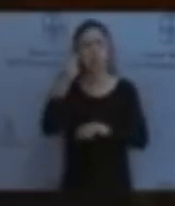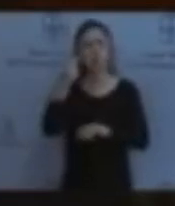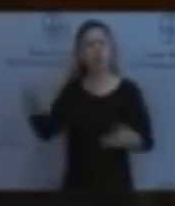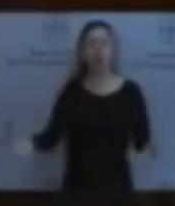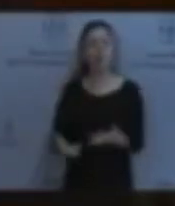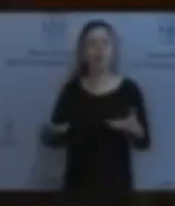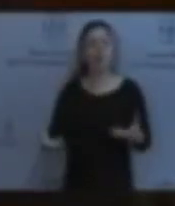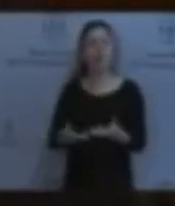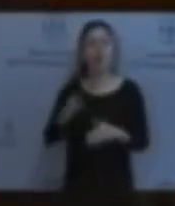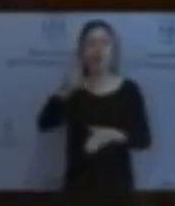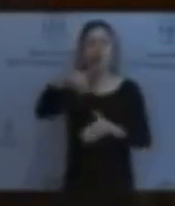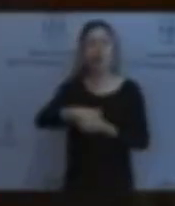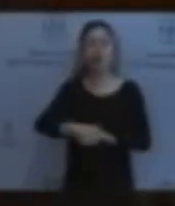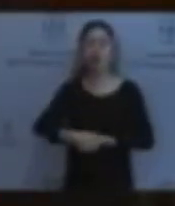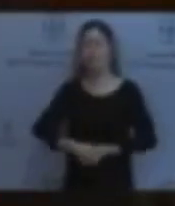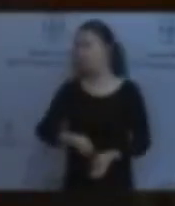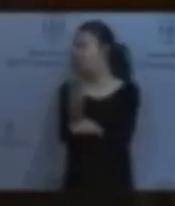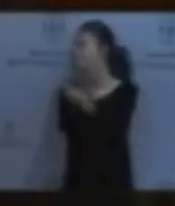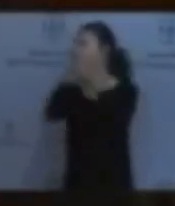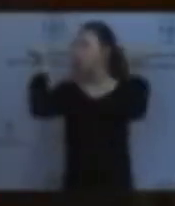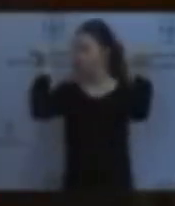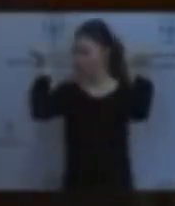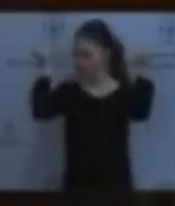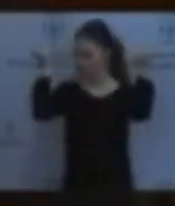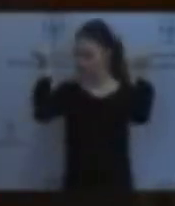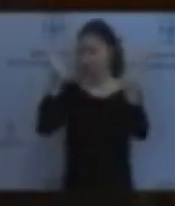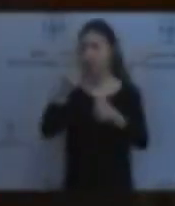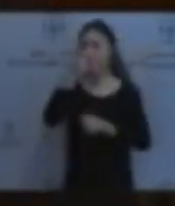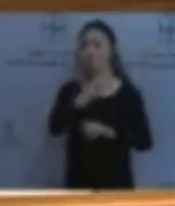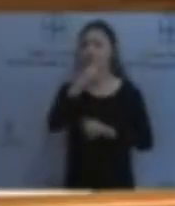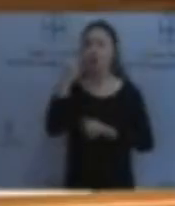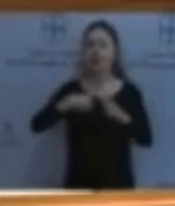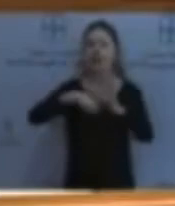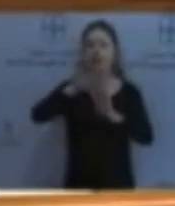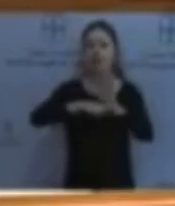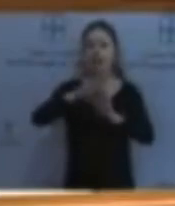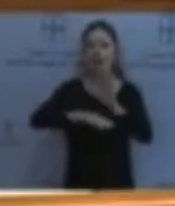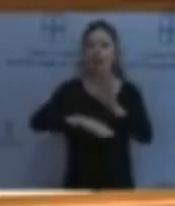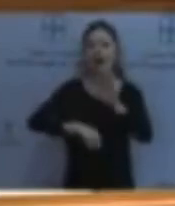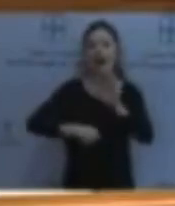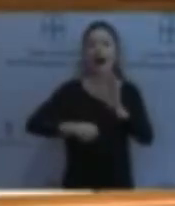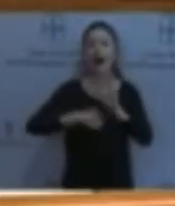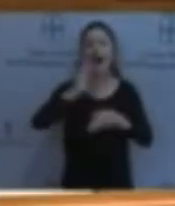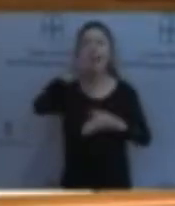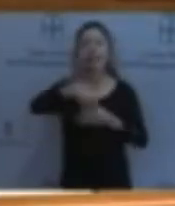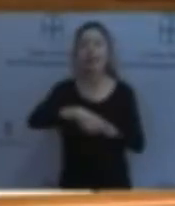Sus promesas de programa electoral se han quedado en el olvido y devolver nueve millones, trarará.